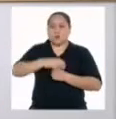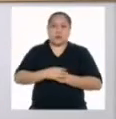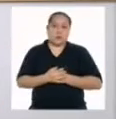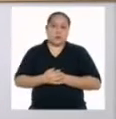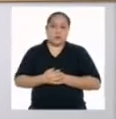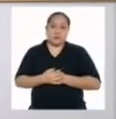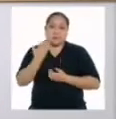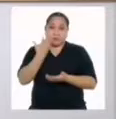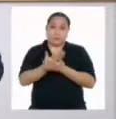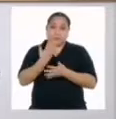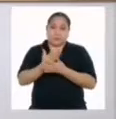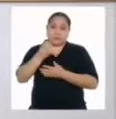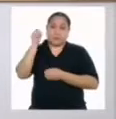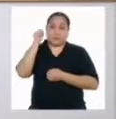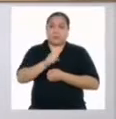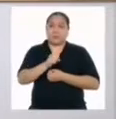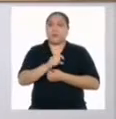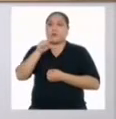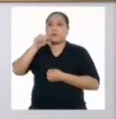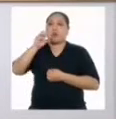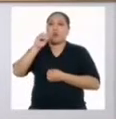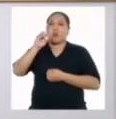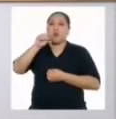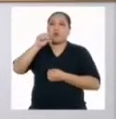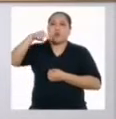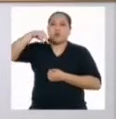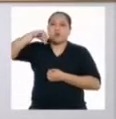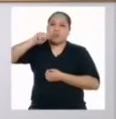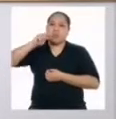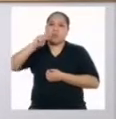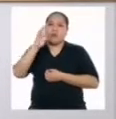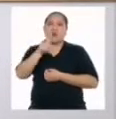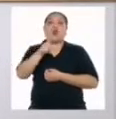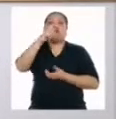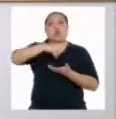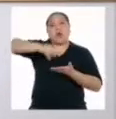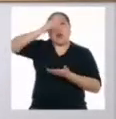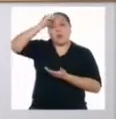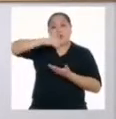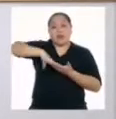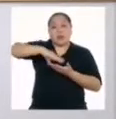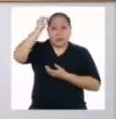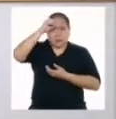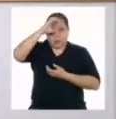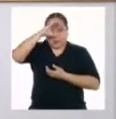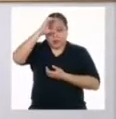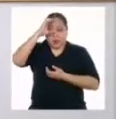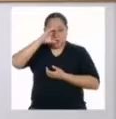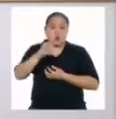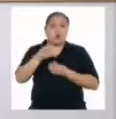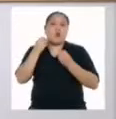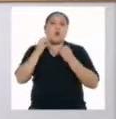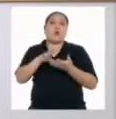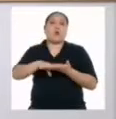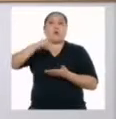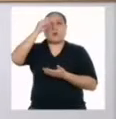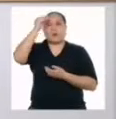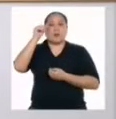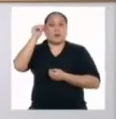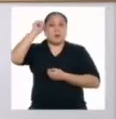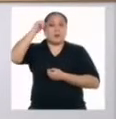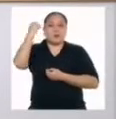Hemos comprobado entonces que cognitivo tiene que ver con lo que aprendemos y cómo lo aprendemos.